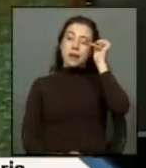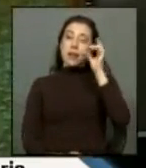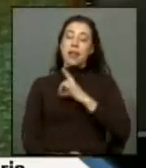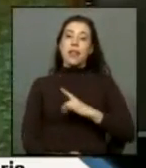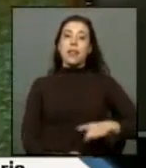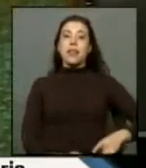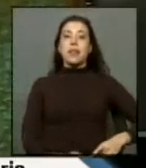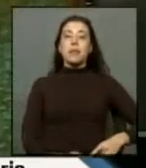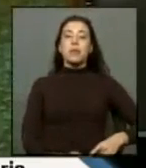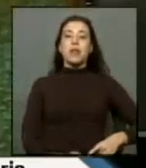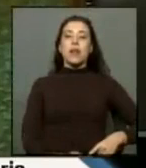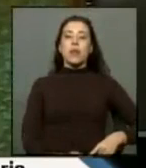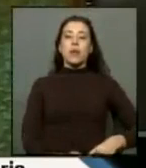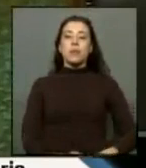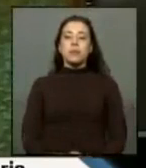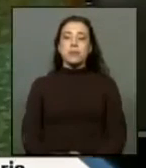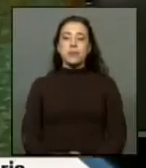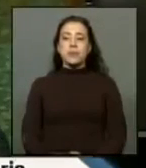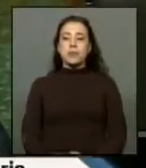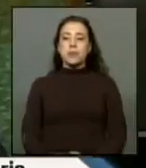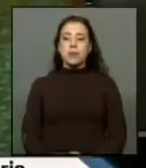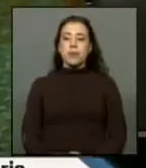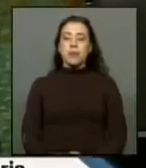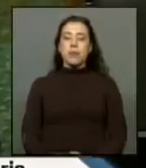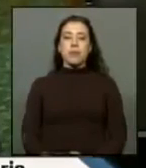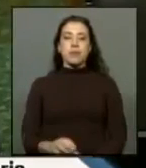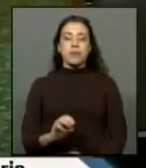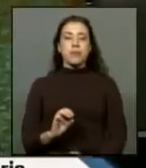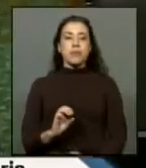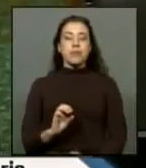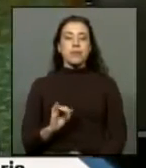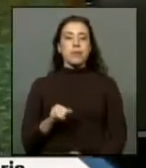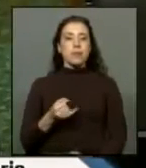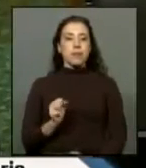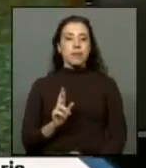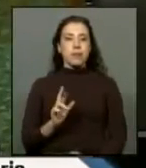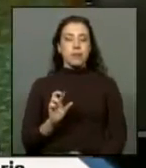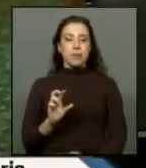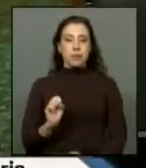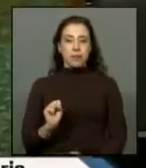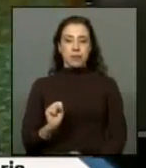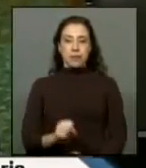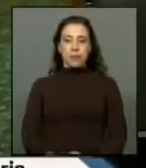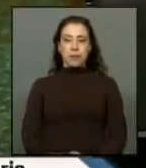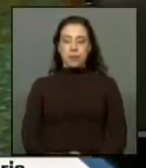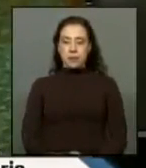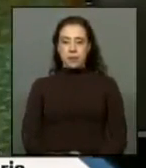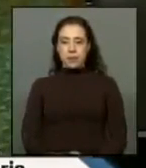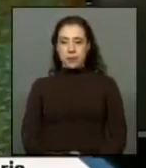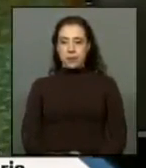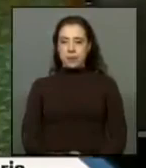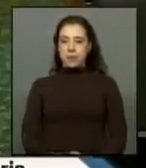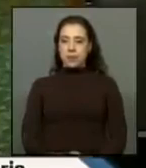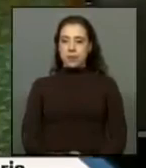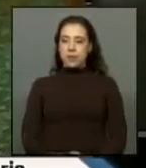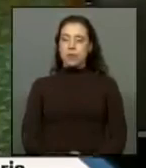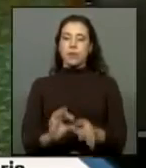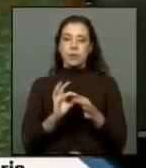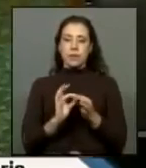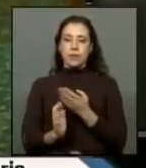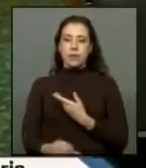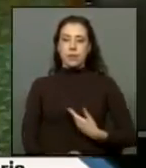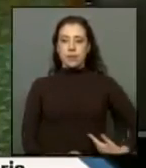señor Carlos Abel Jarpa doctor Jarpa tiene la palabra gracias